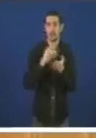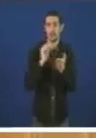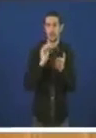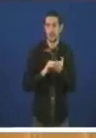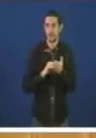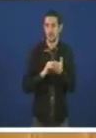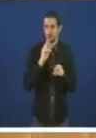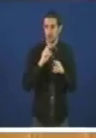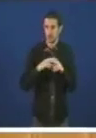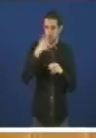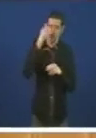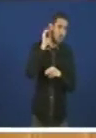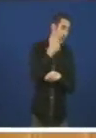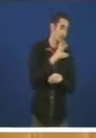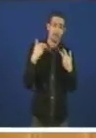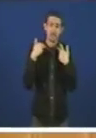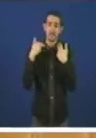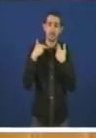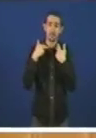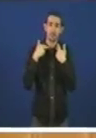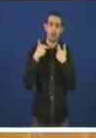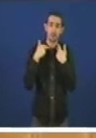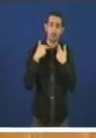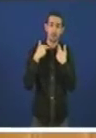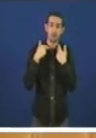Deputados e diputadas Que entende que devemos facer?